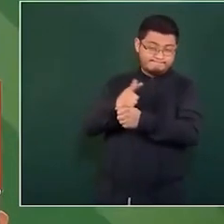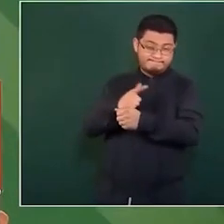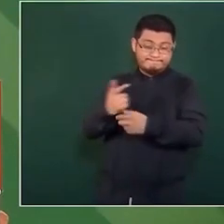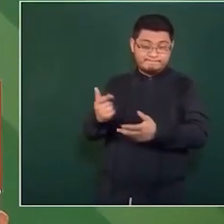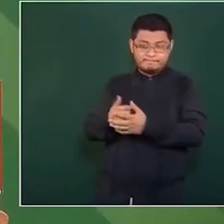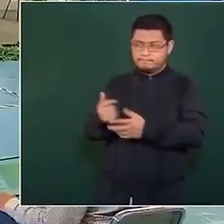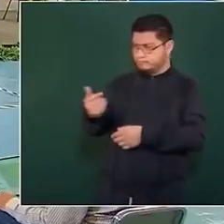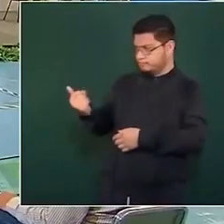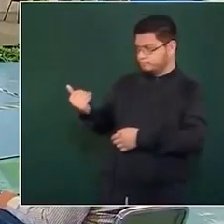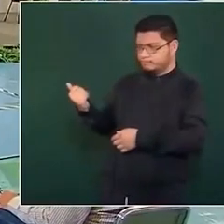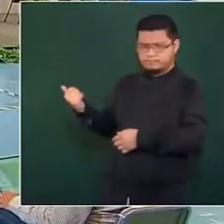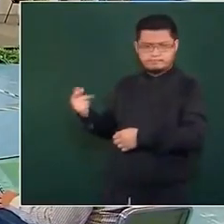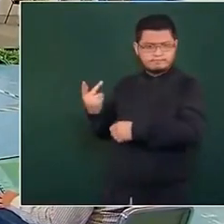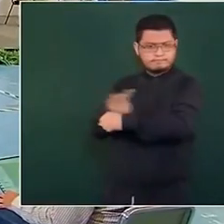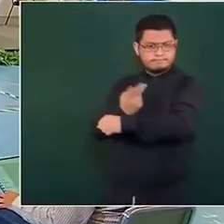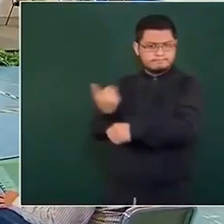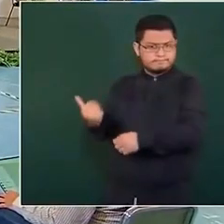contando.